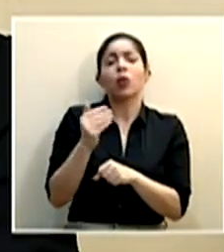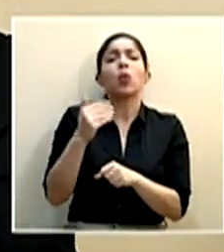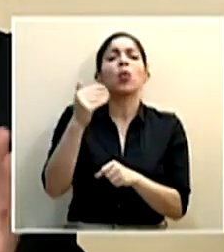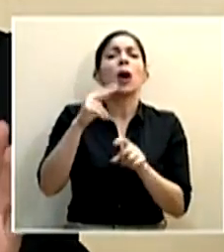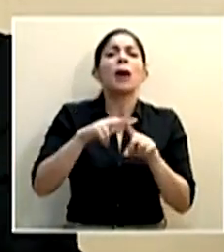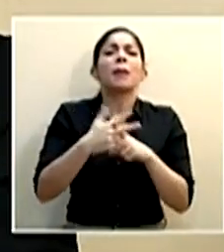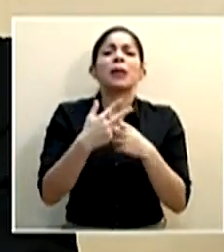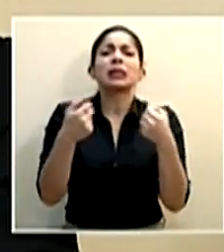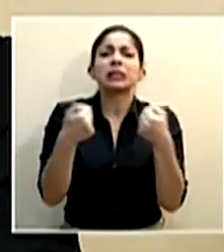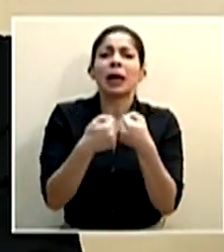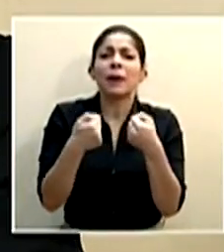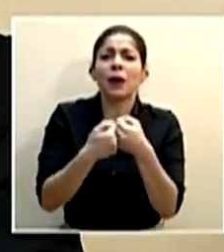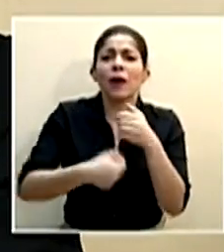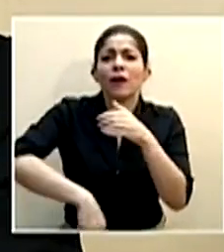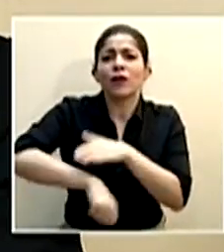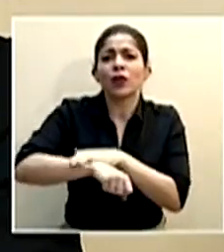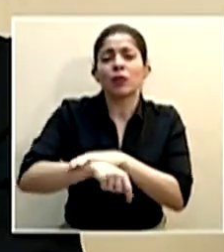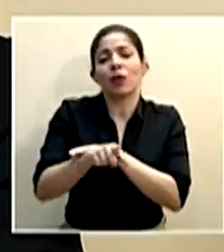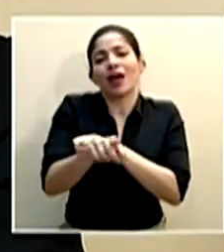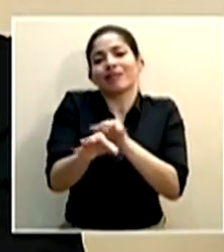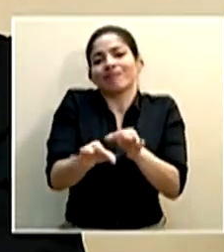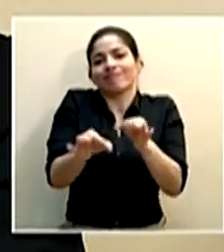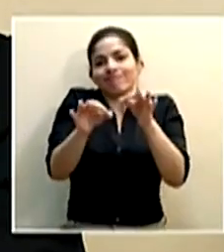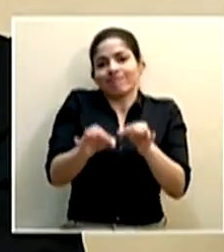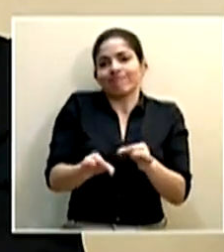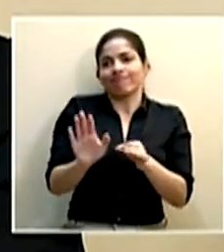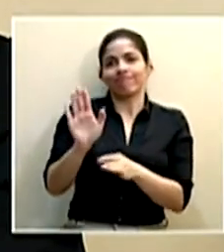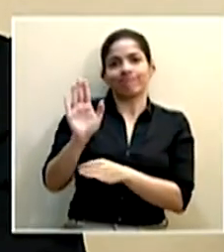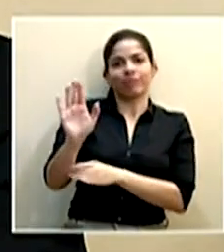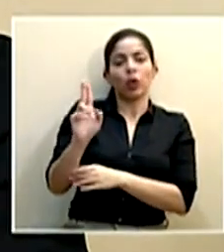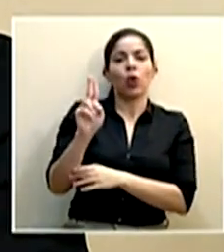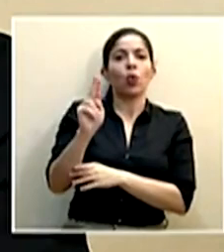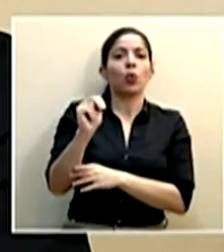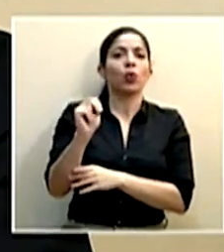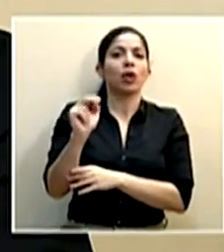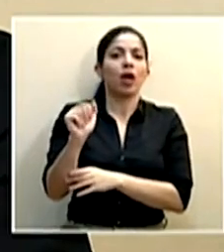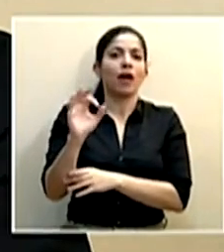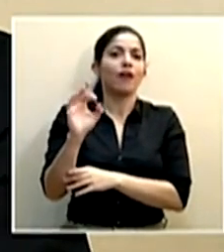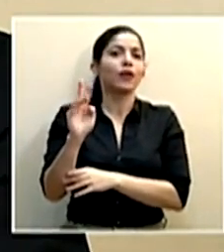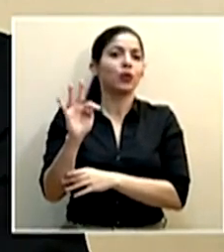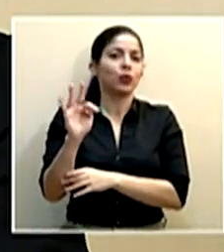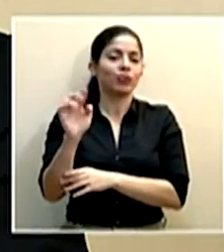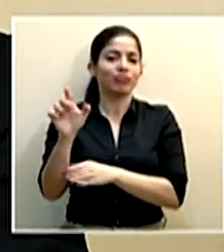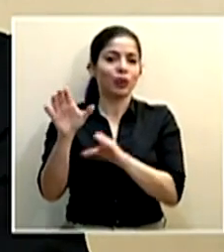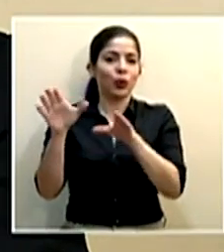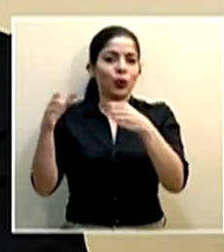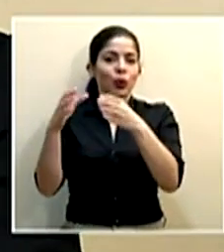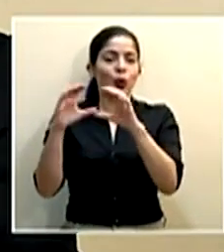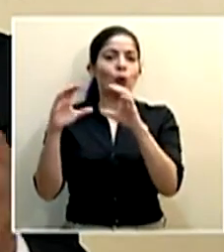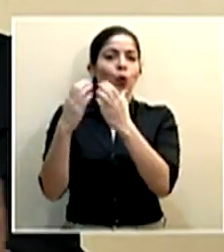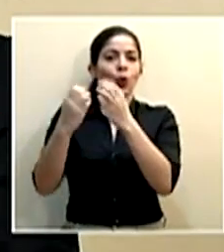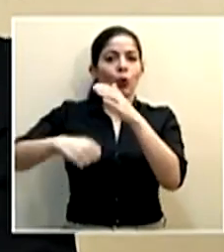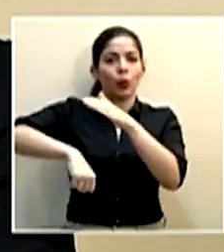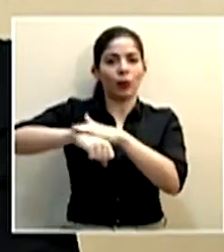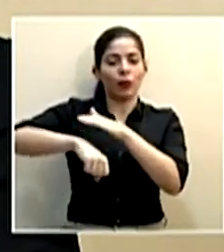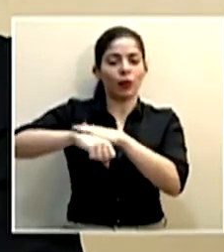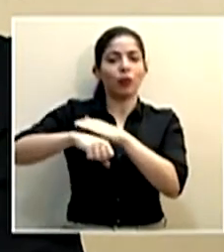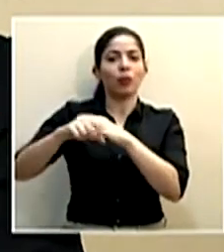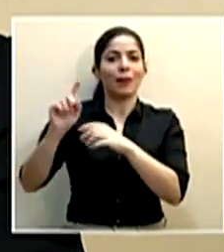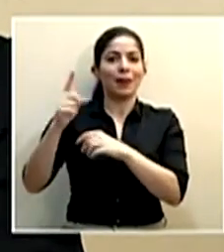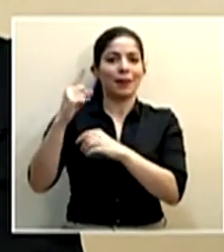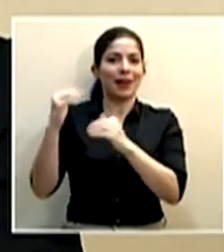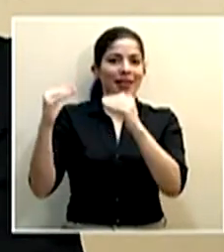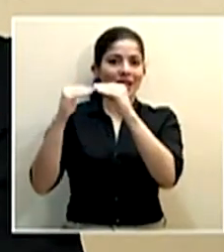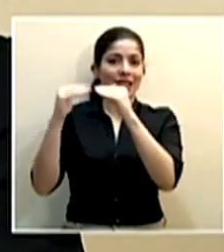campeonato? Es una decisión ya muy de la UNAFUD, de la Unión de Clubes de Primera División, que entiendo que hoy tienen una